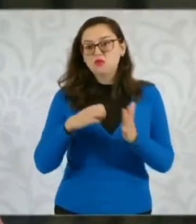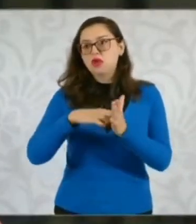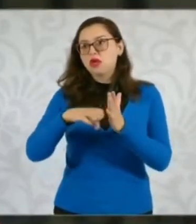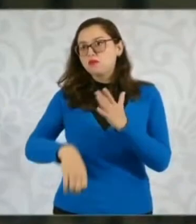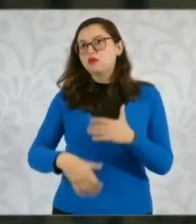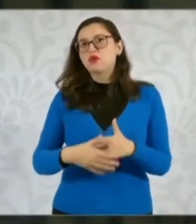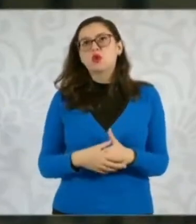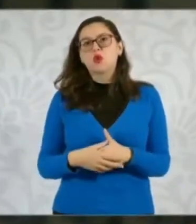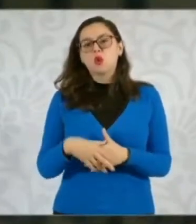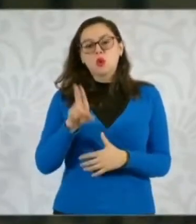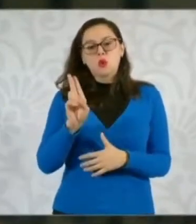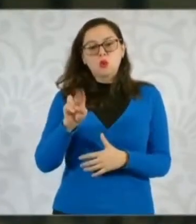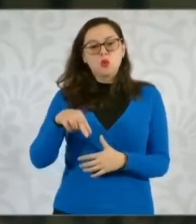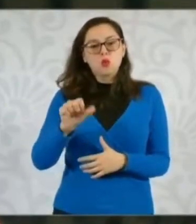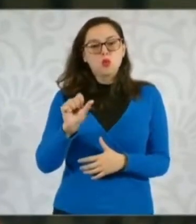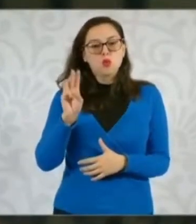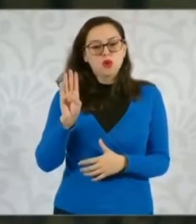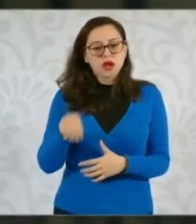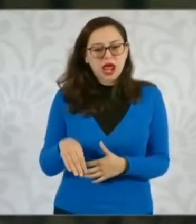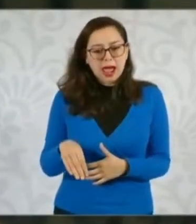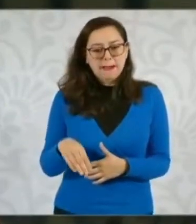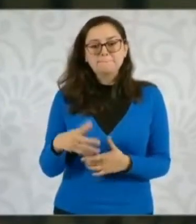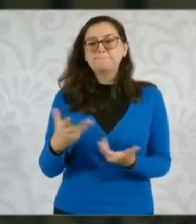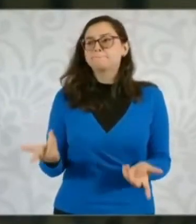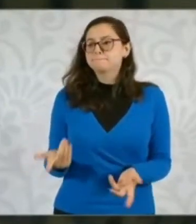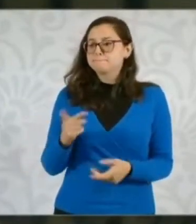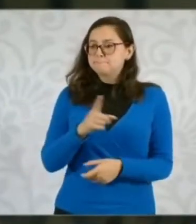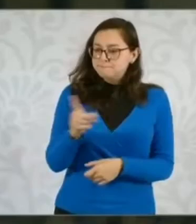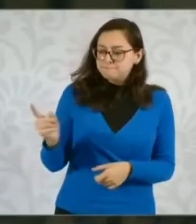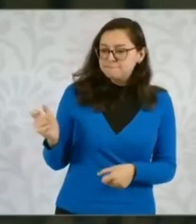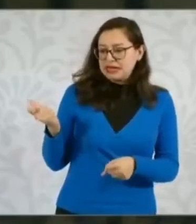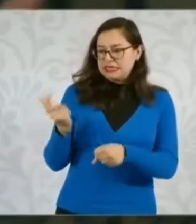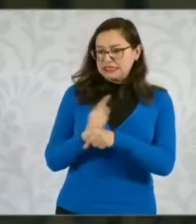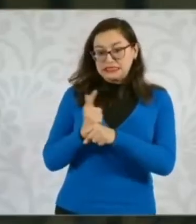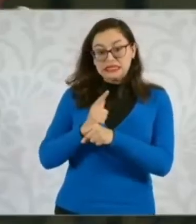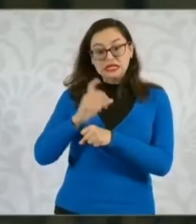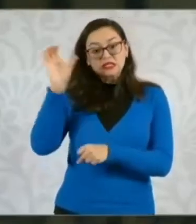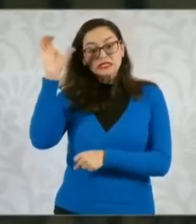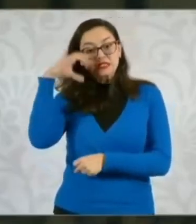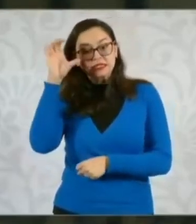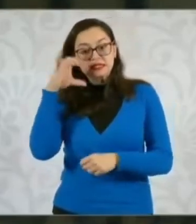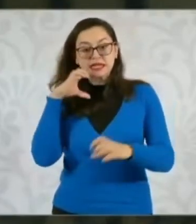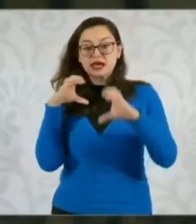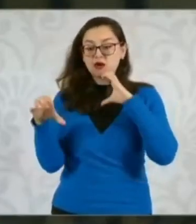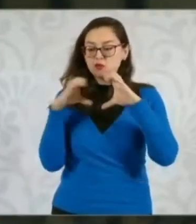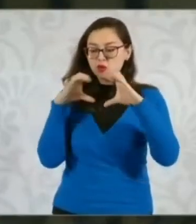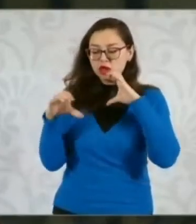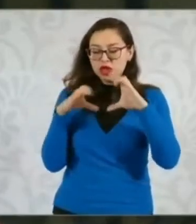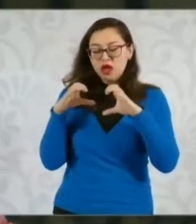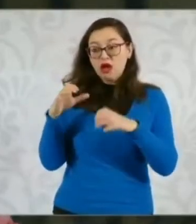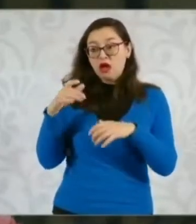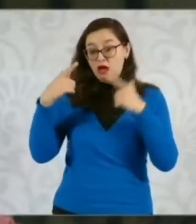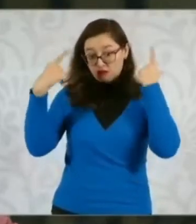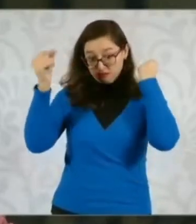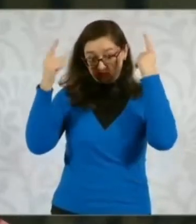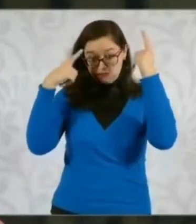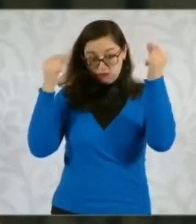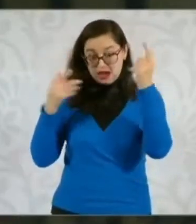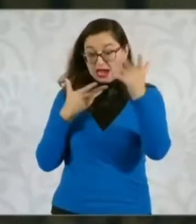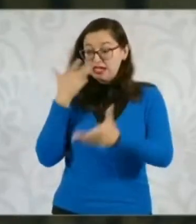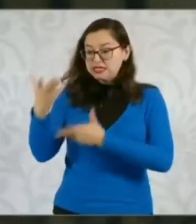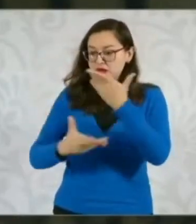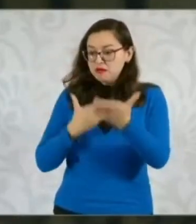ejemplo, de que por ejemplo los licenciados en ciencias de la comunicación, en vez de ir a hacer servicio a algún otro lado, lo hicieran en los